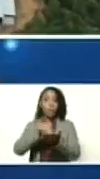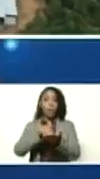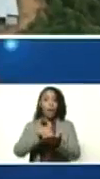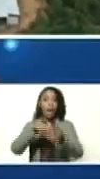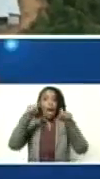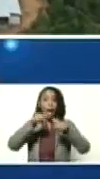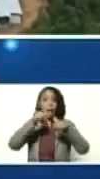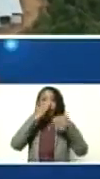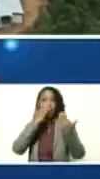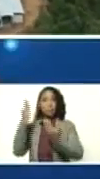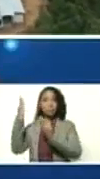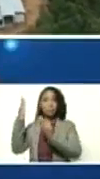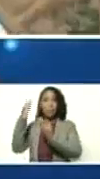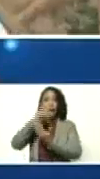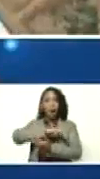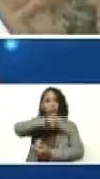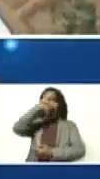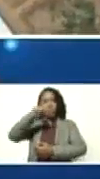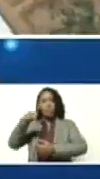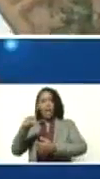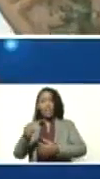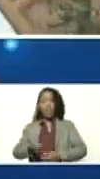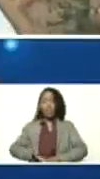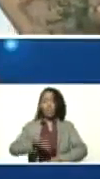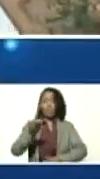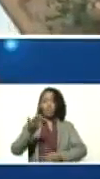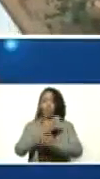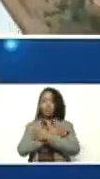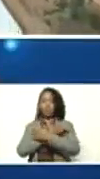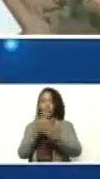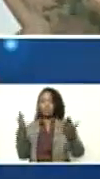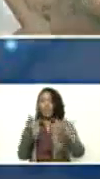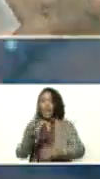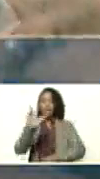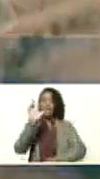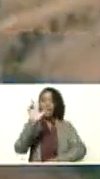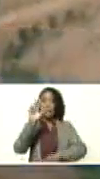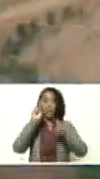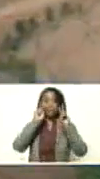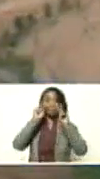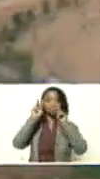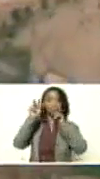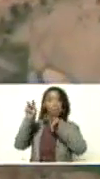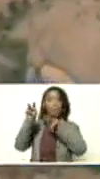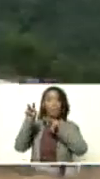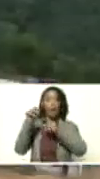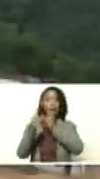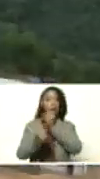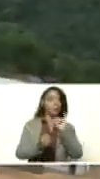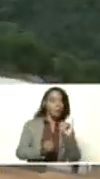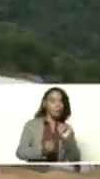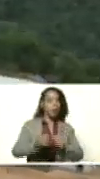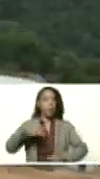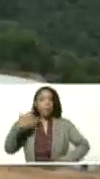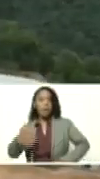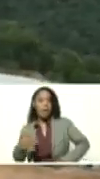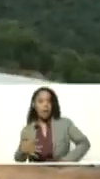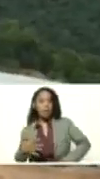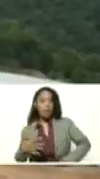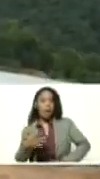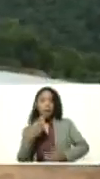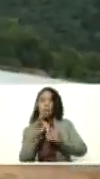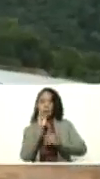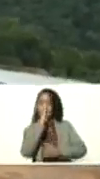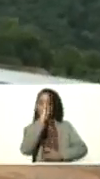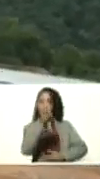aquí en una montaña generosa, que tiene tres vistas, a la izquierda, a la derecha y pa